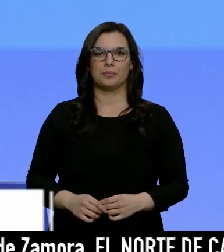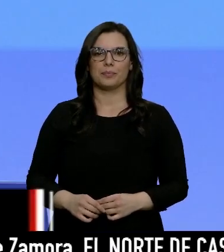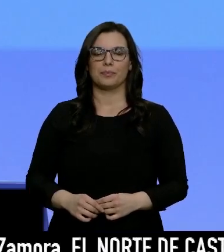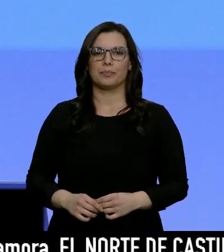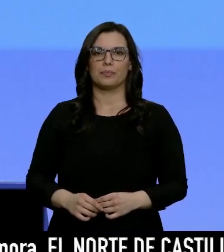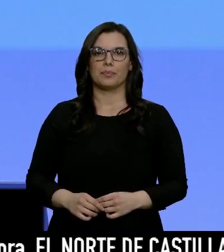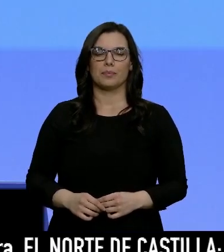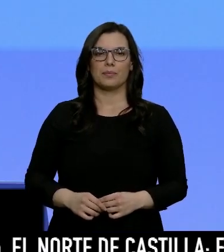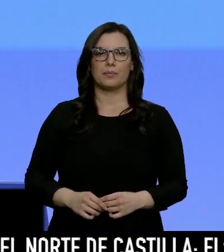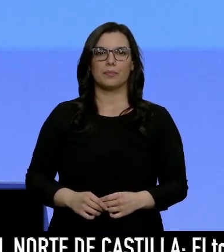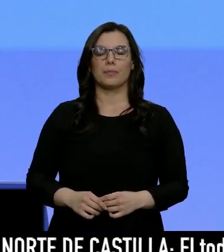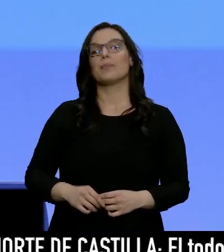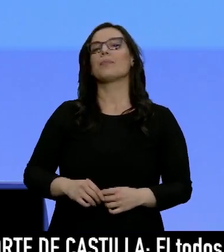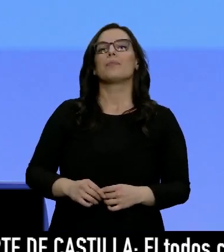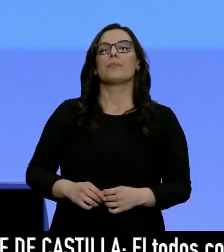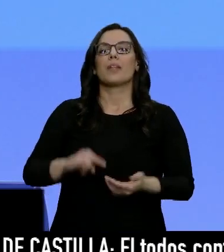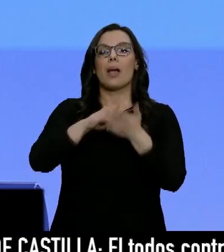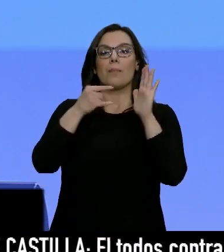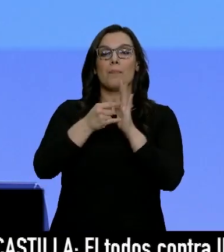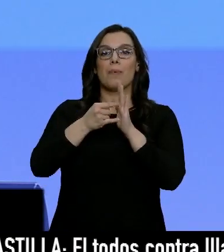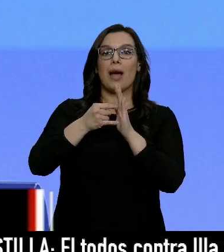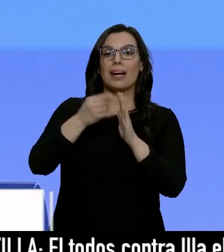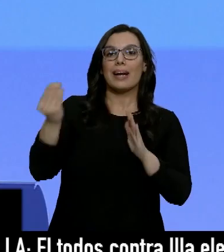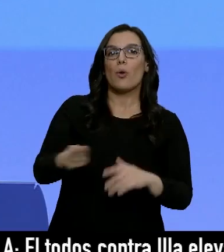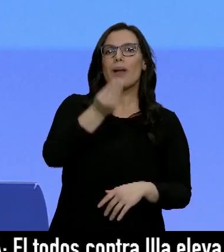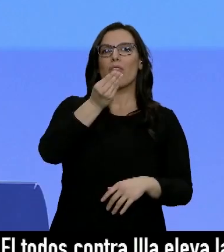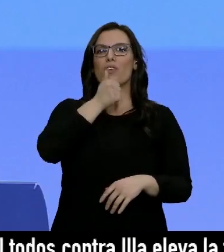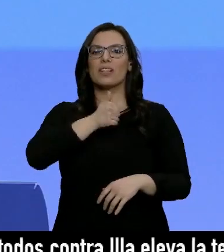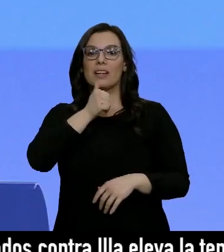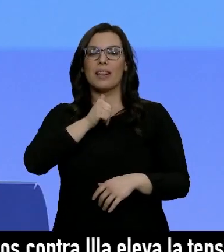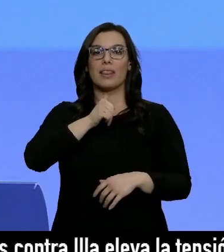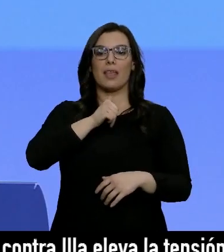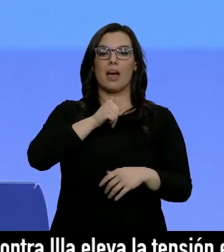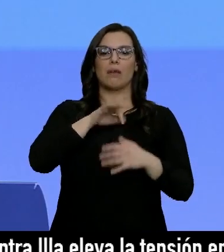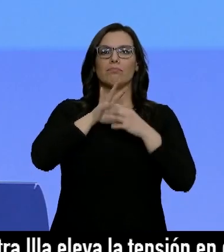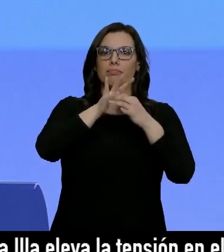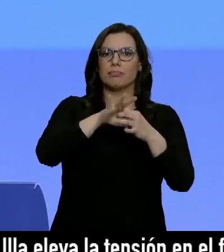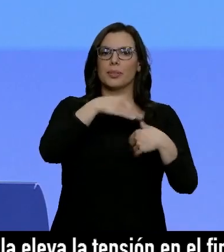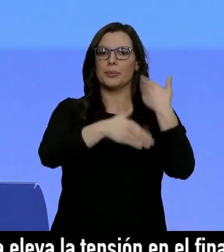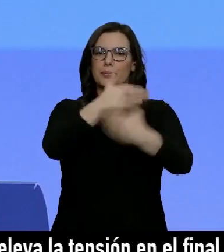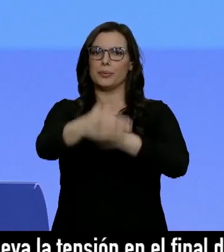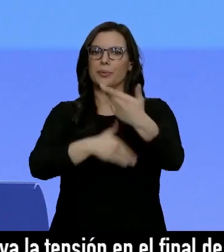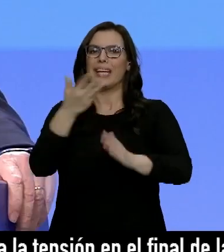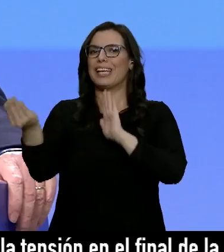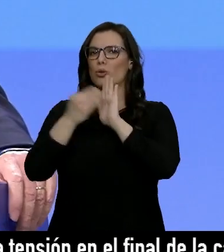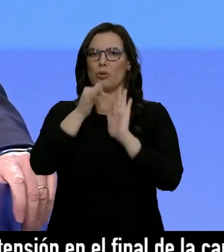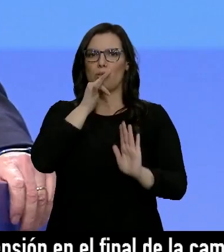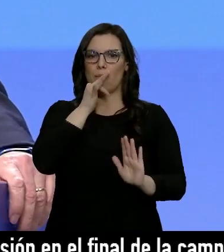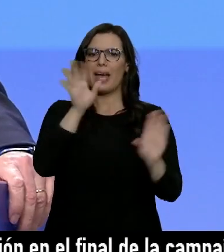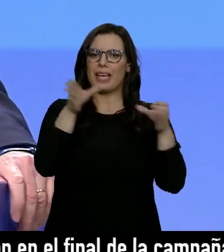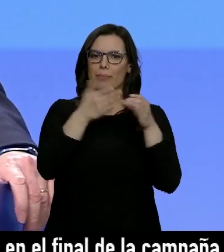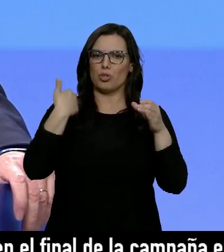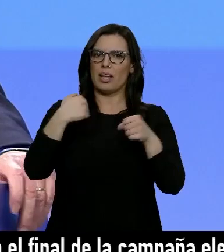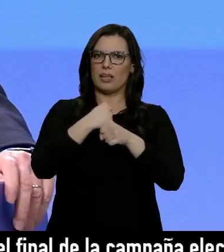No hemos incorporado los efectos del plan de recuperación y resiliencia. Este plan está muy avanzado, los equipos ya están trabajando